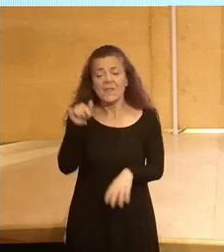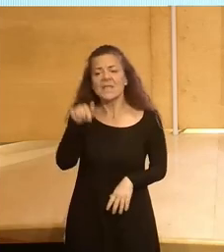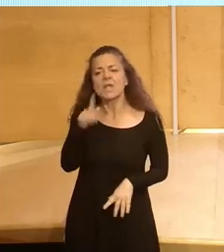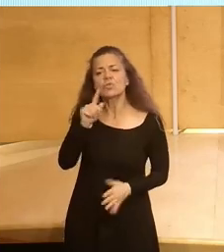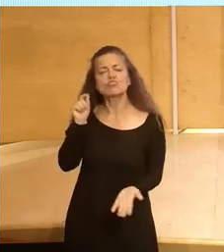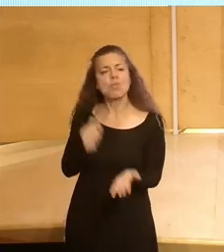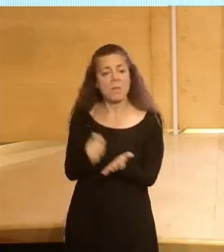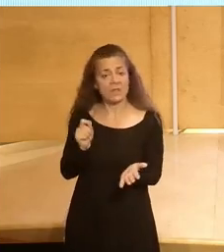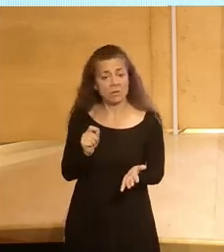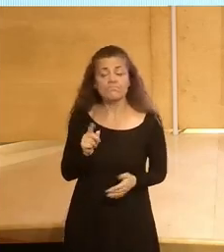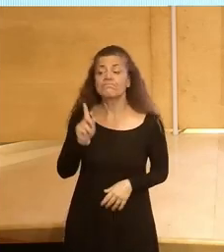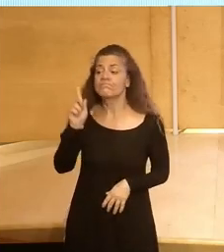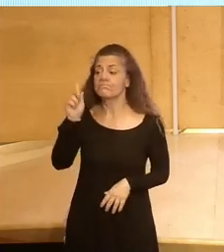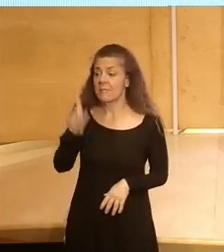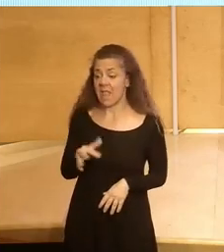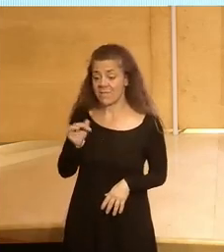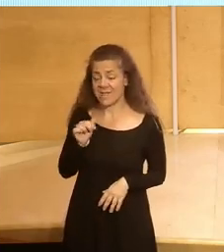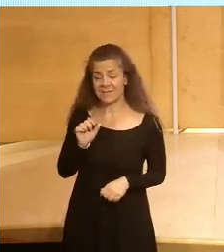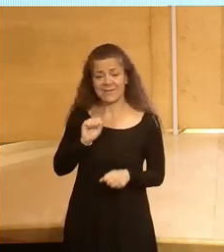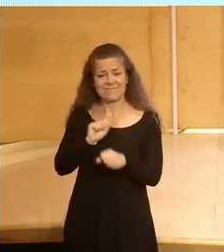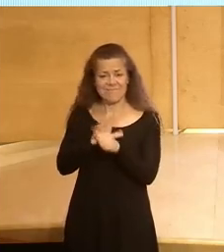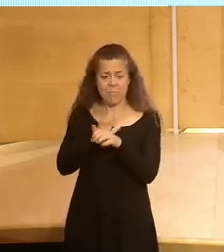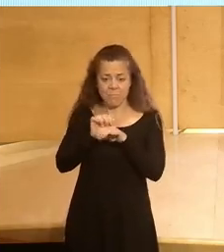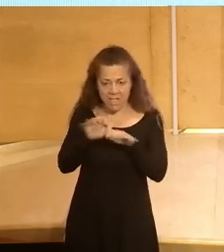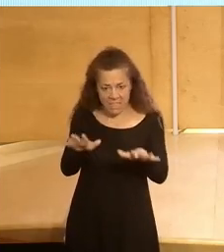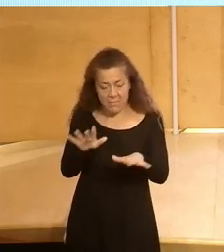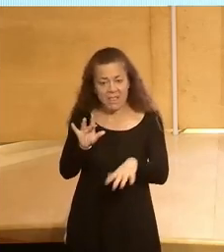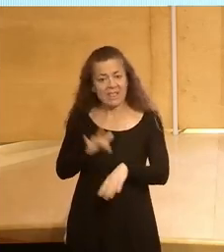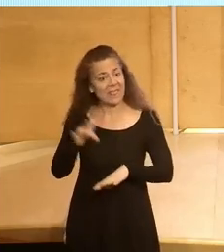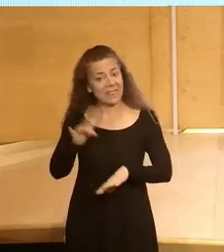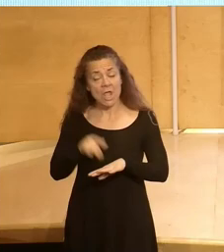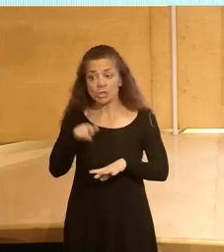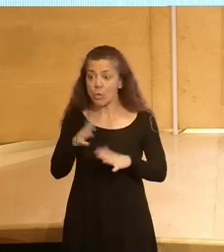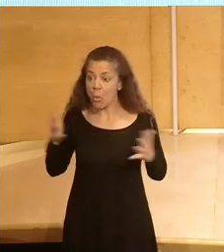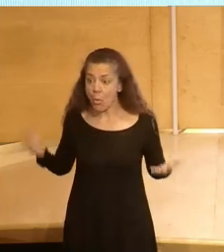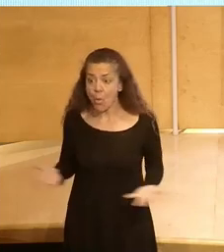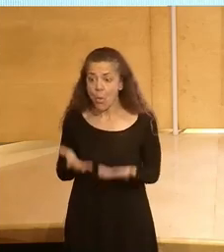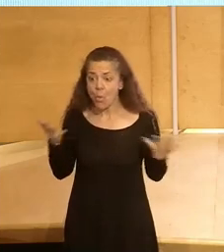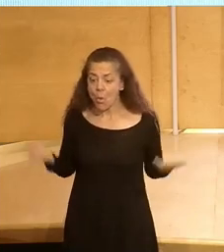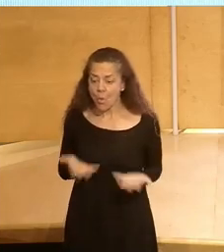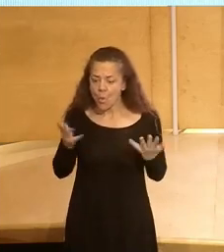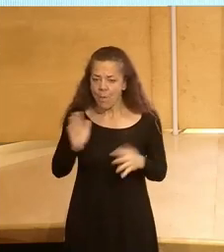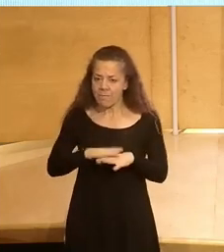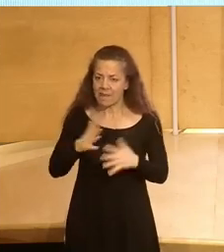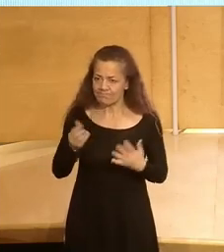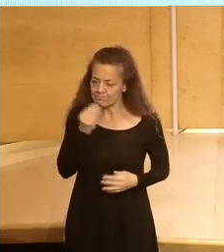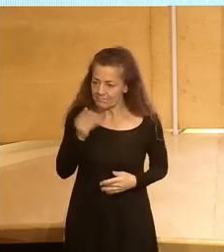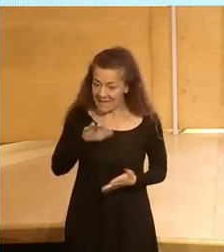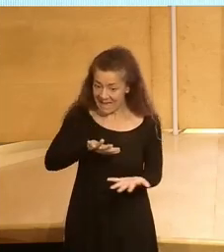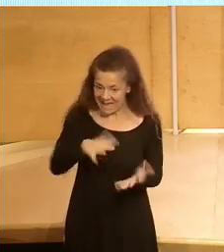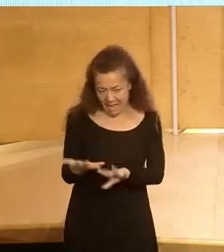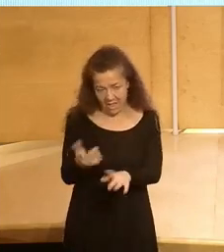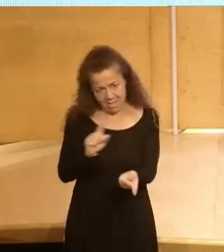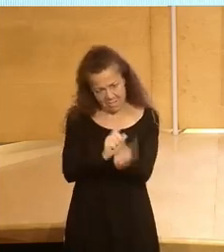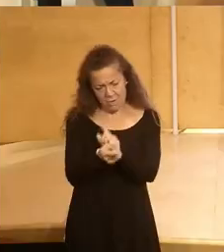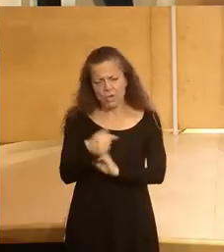en un momento que además la pandemia y la digitalización están siendo catalizadores de ese cambio y yo creo que es